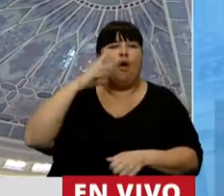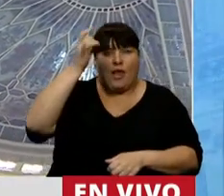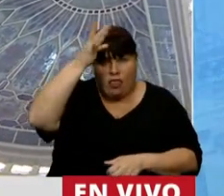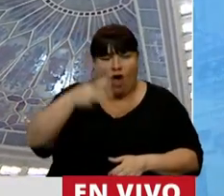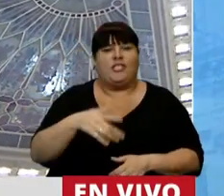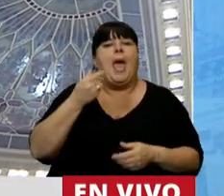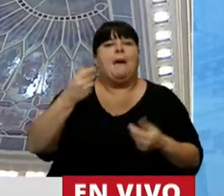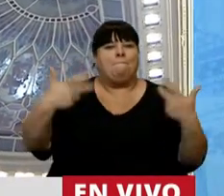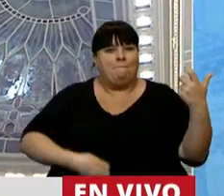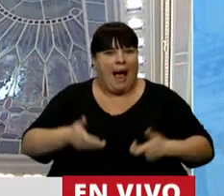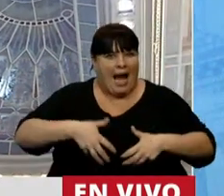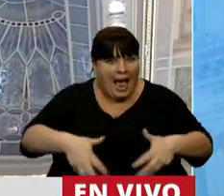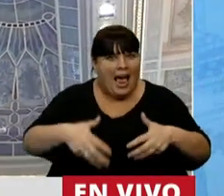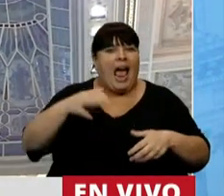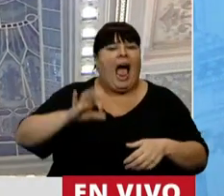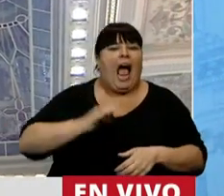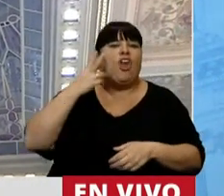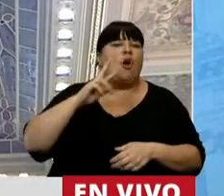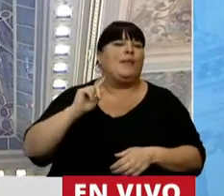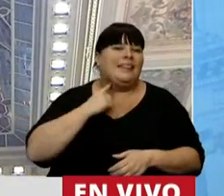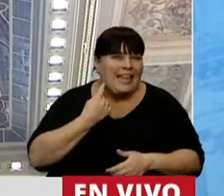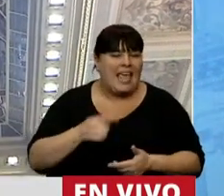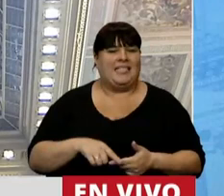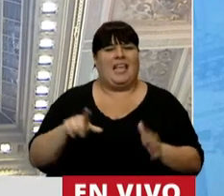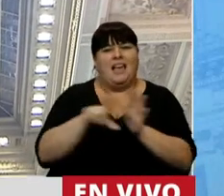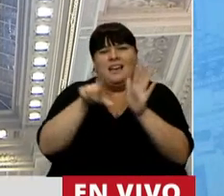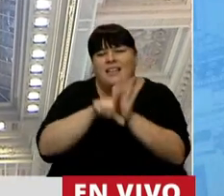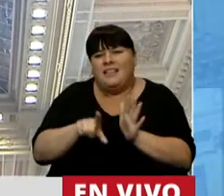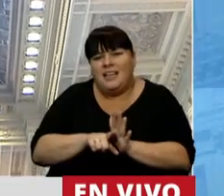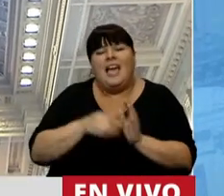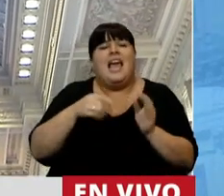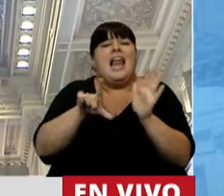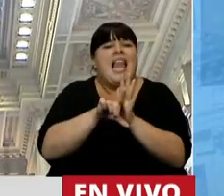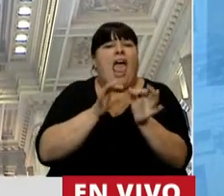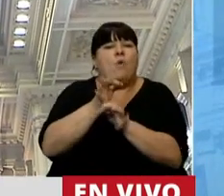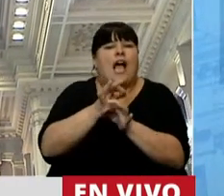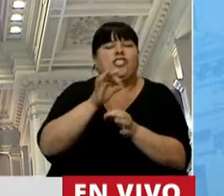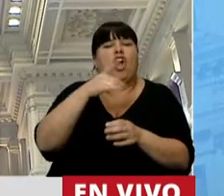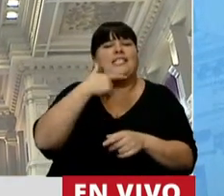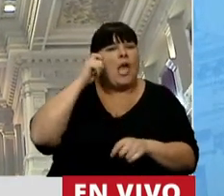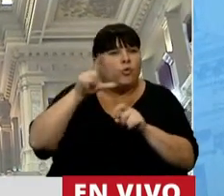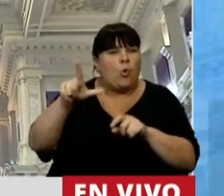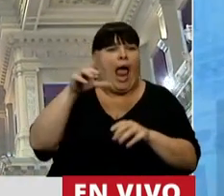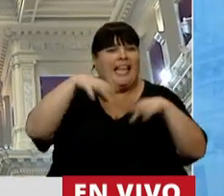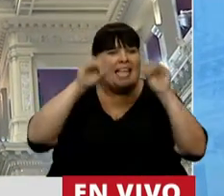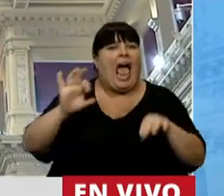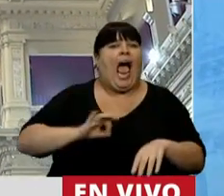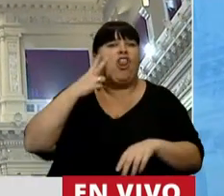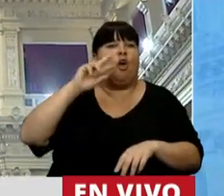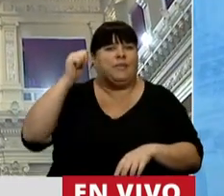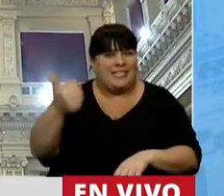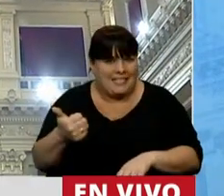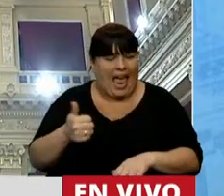la ley de fertilización asistida en 2013, lo que hace a la ley de educación sexual integral en 2006,